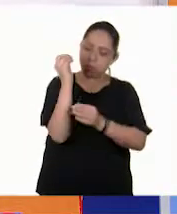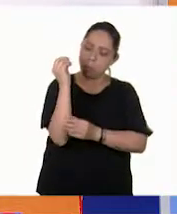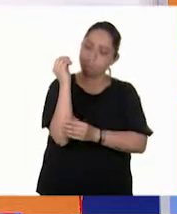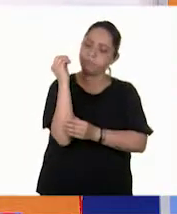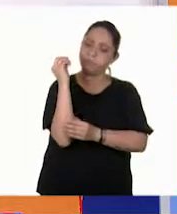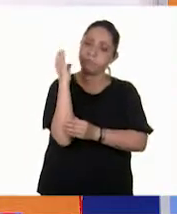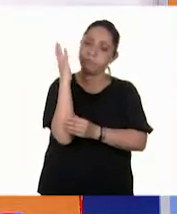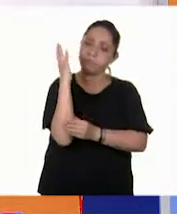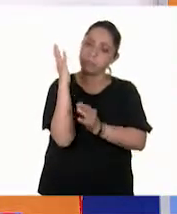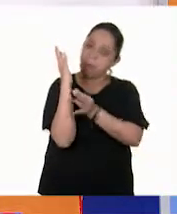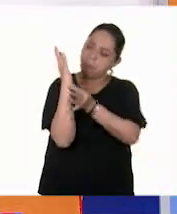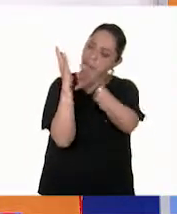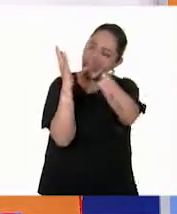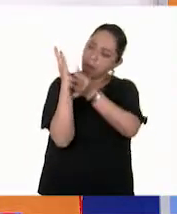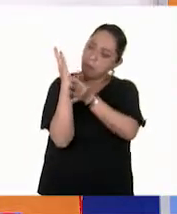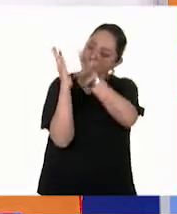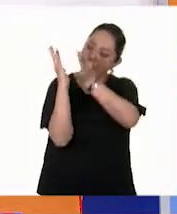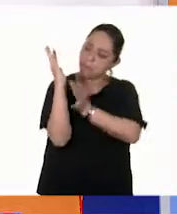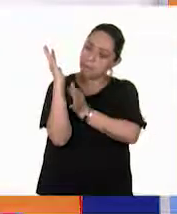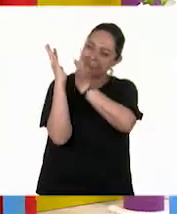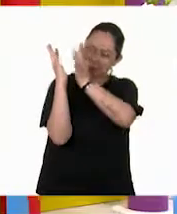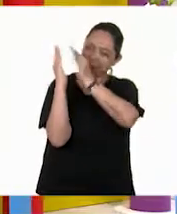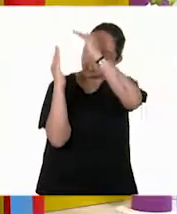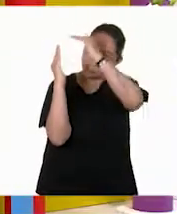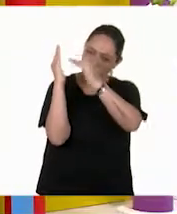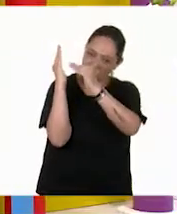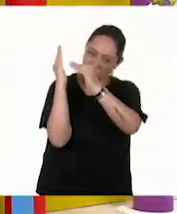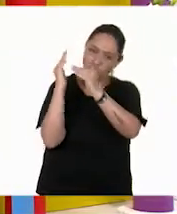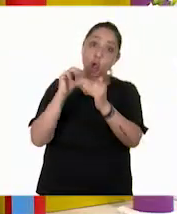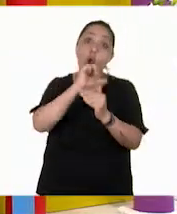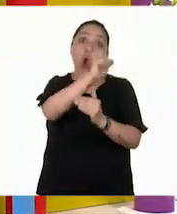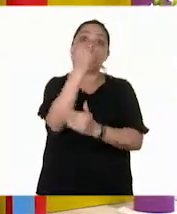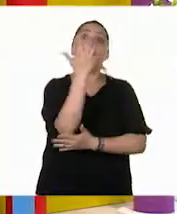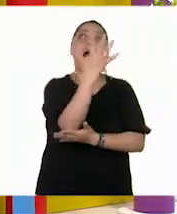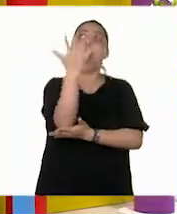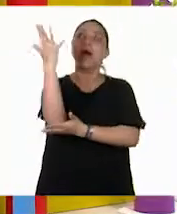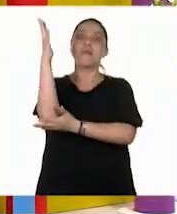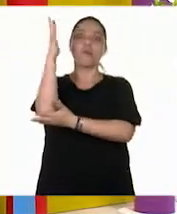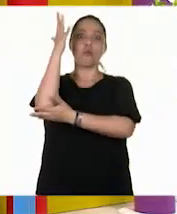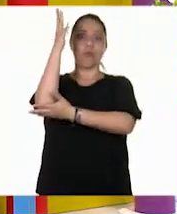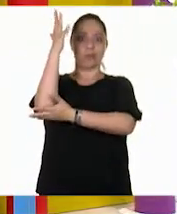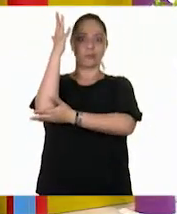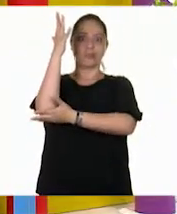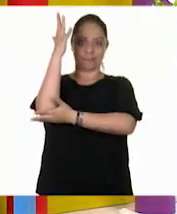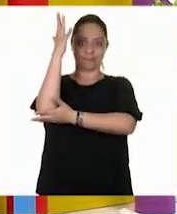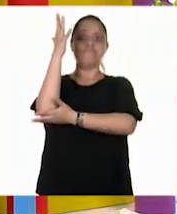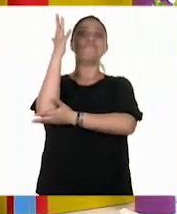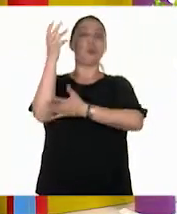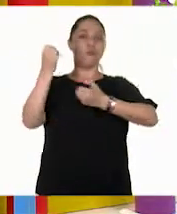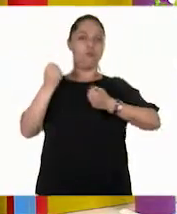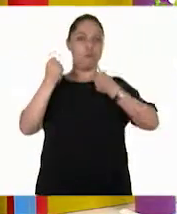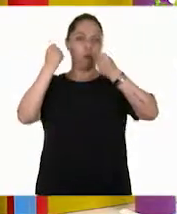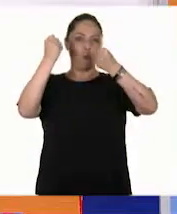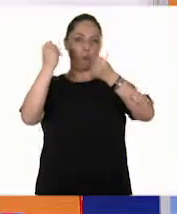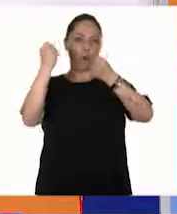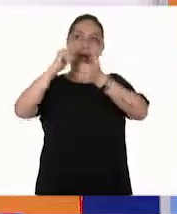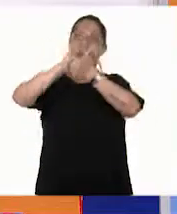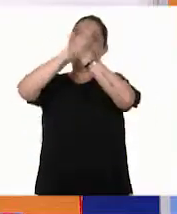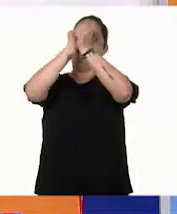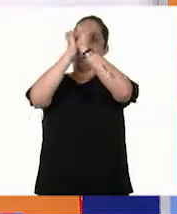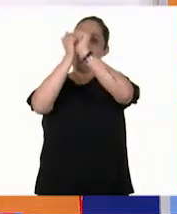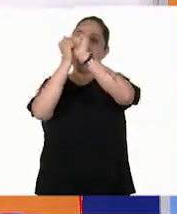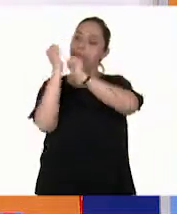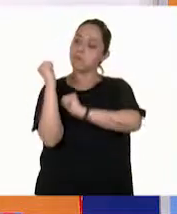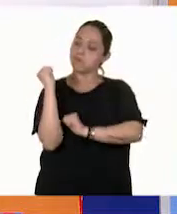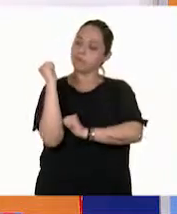por supuesto, los árboles. árboles, que son los más fuertes. Grandes. Y de ellos salen las diferentes ramas,